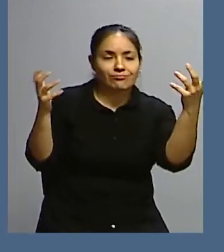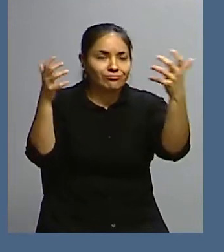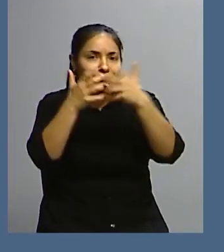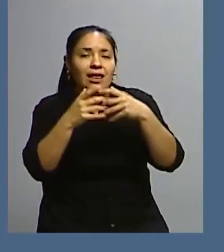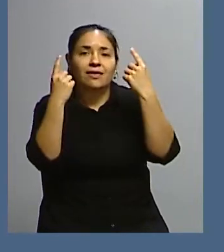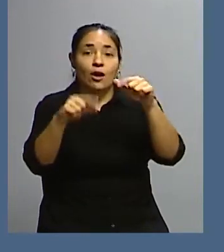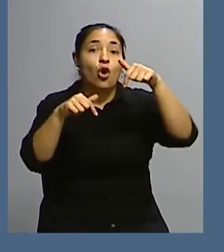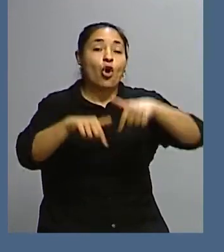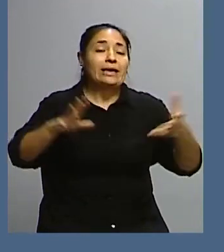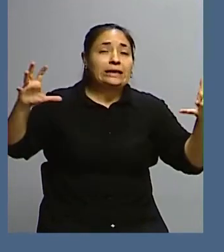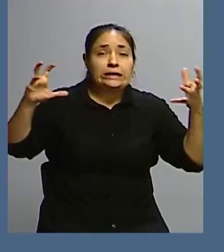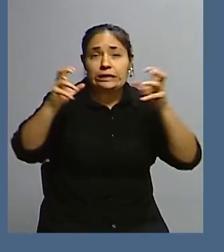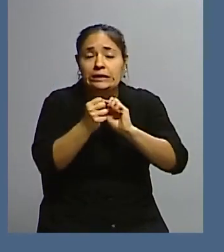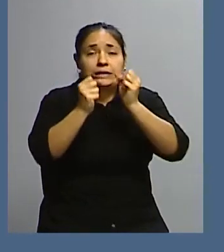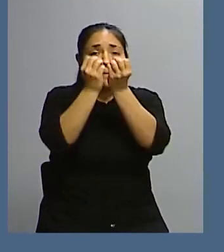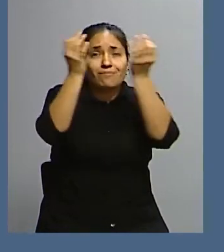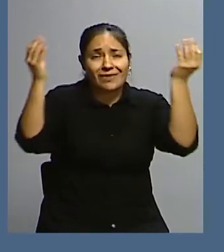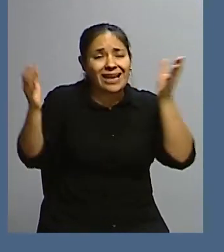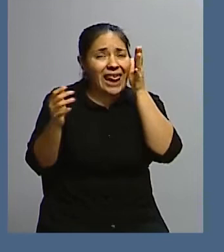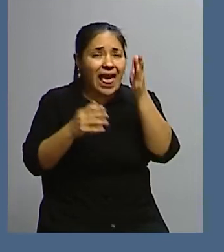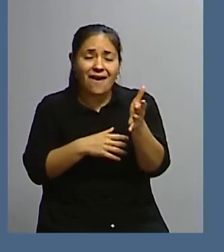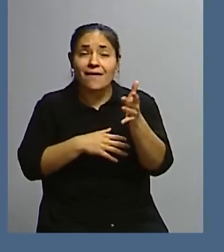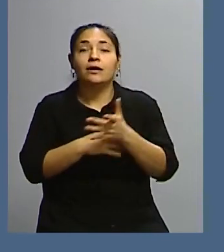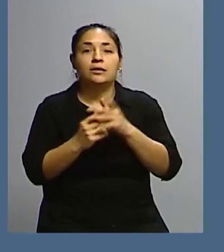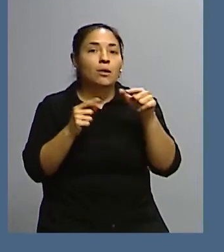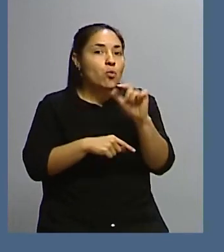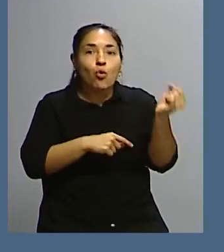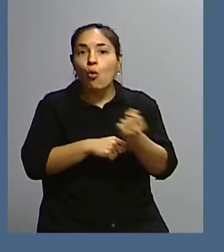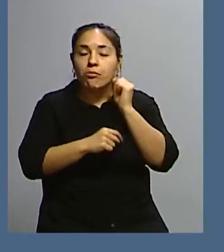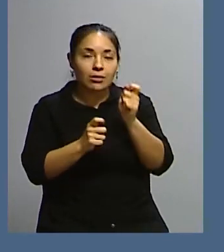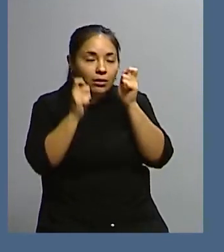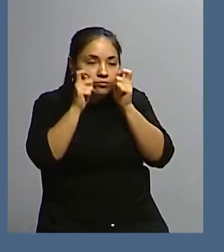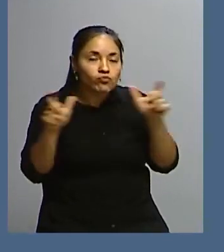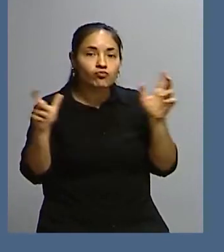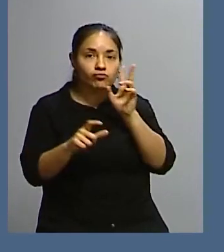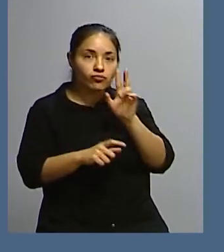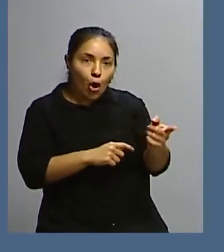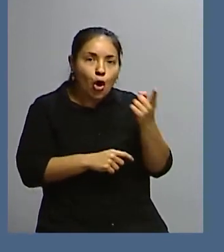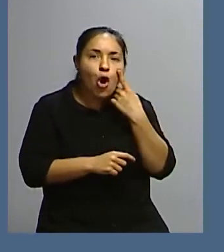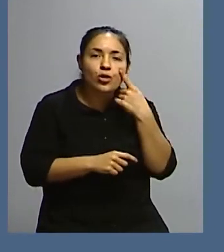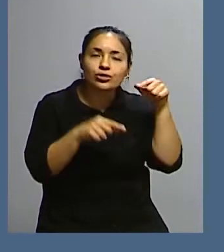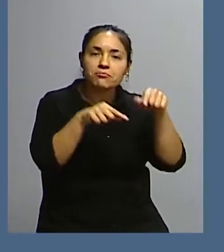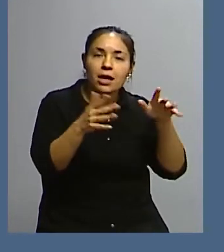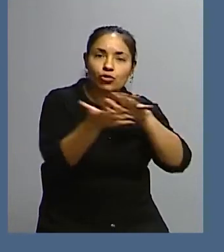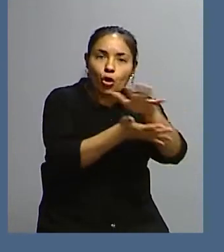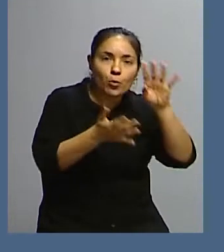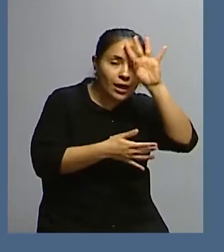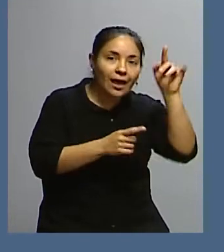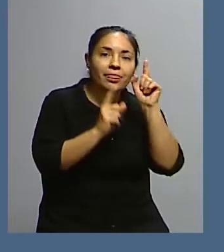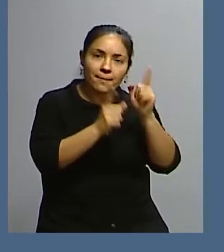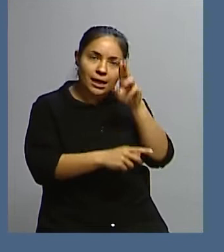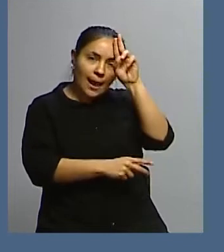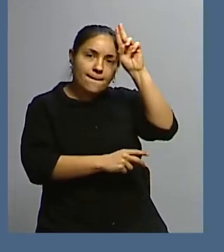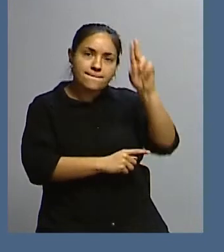medioambiental grave como la que hemos vivido, es muy importante escuchar ese tipo de conocimientos ancestrales y tener respeto